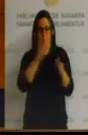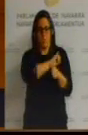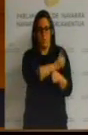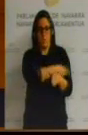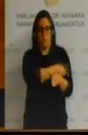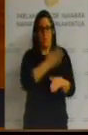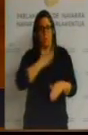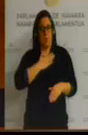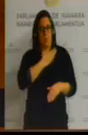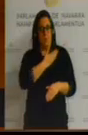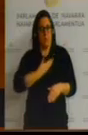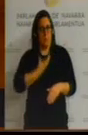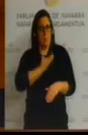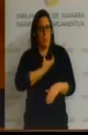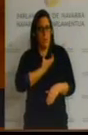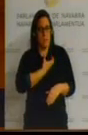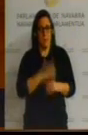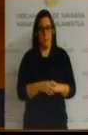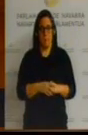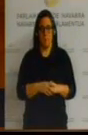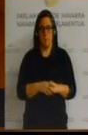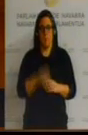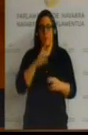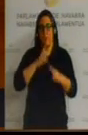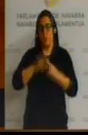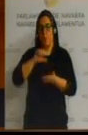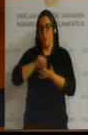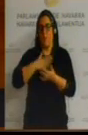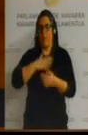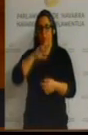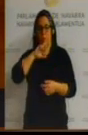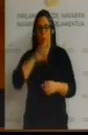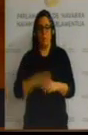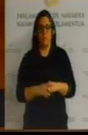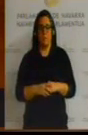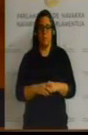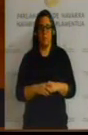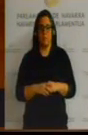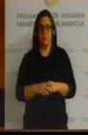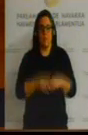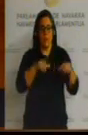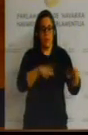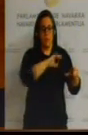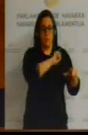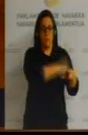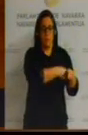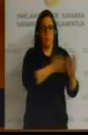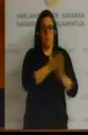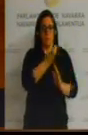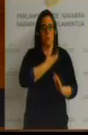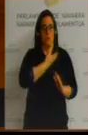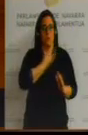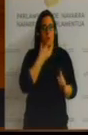propiedad y uso municipal, el ciudad de Tudela. Dos pabellones de propiedad municipal, pero de uso